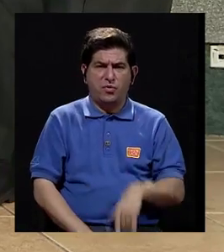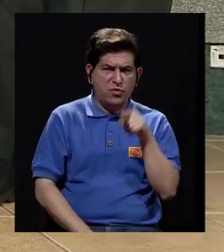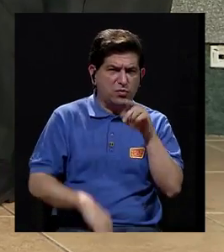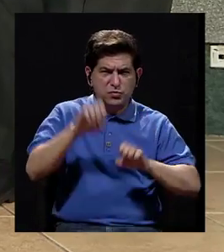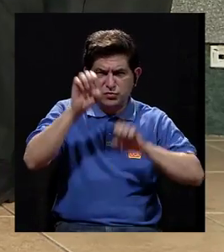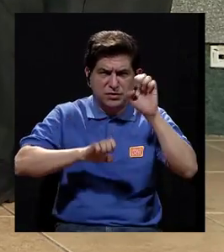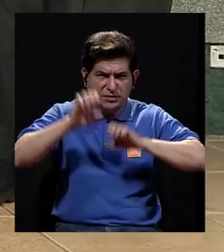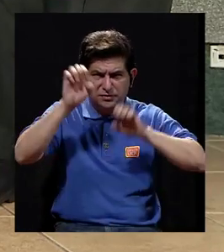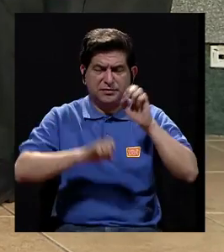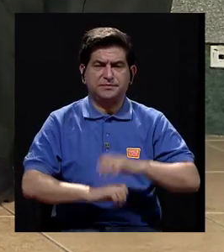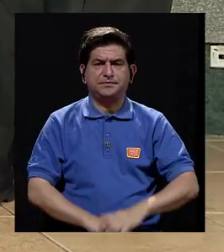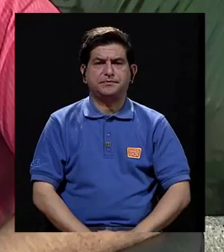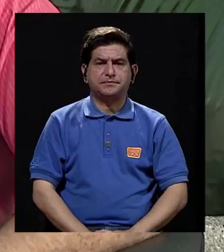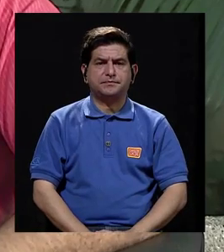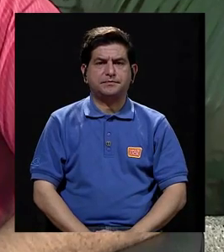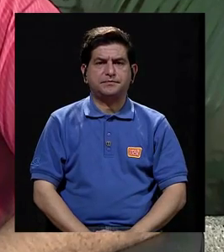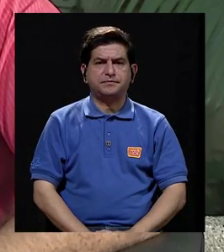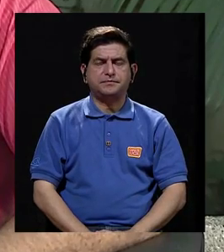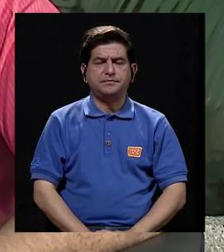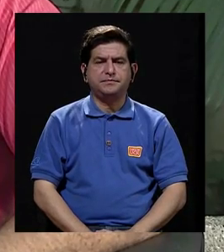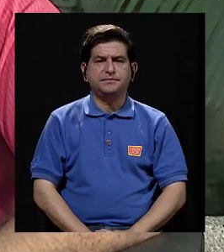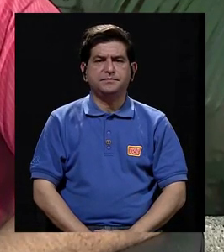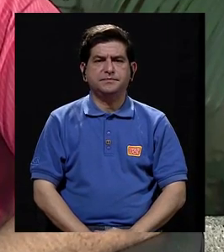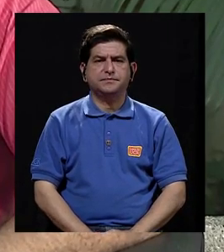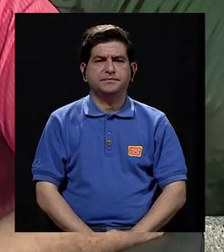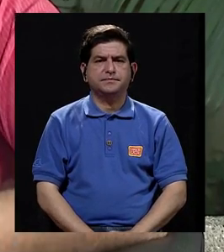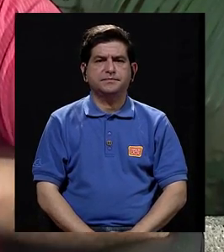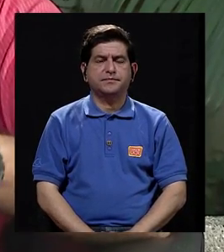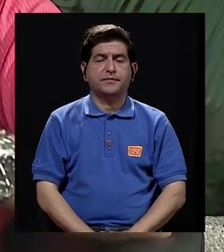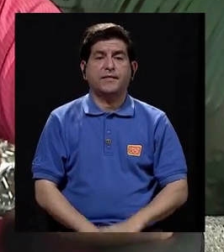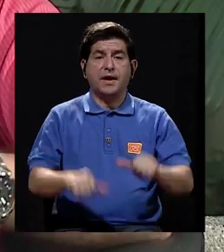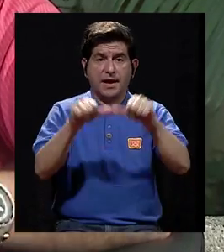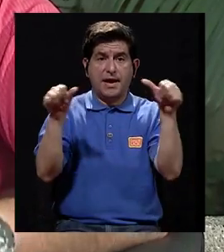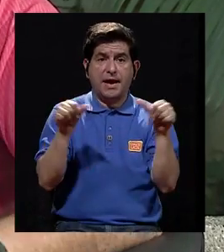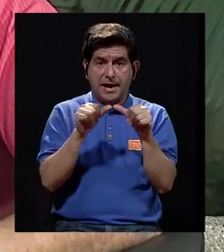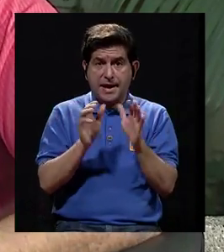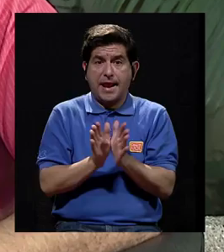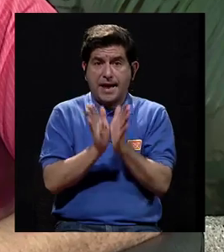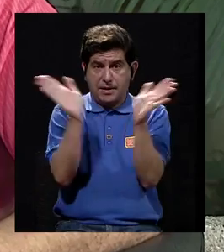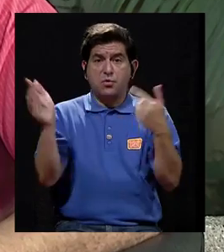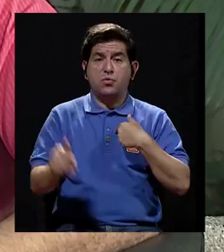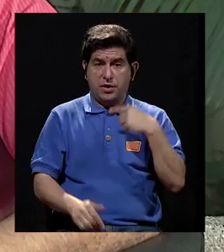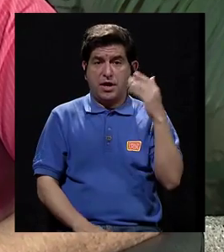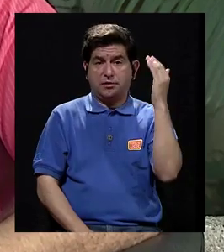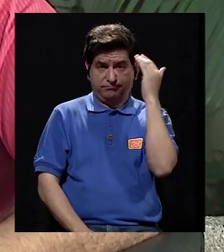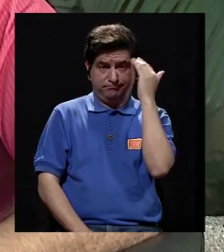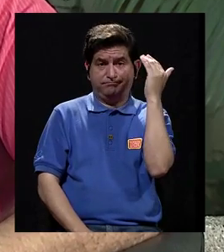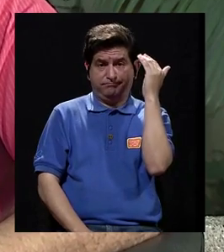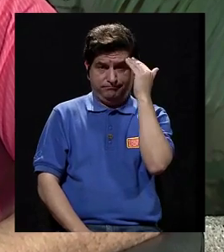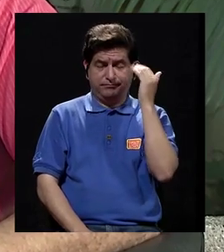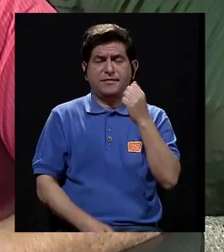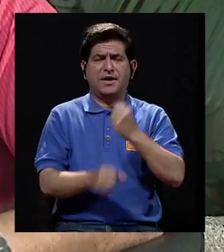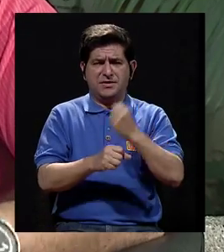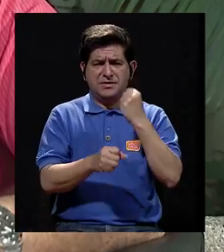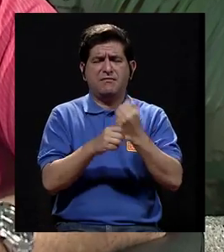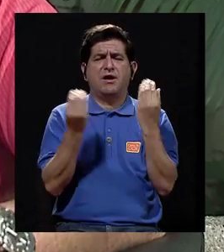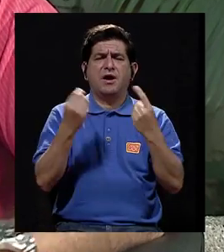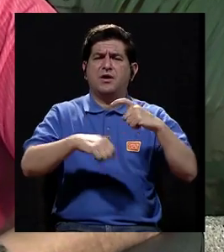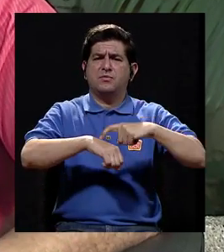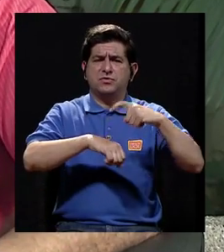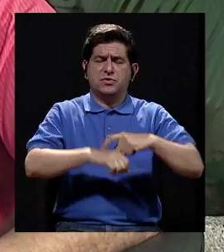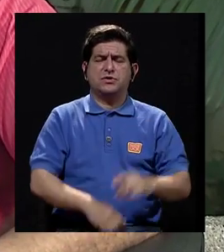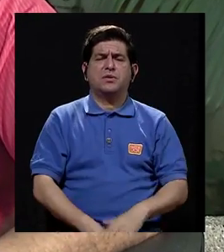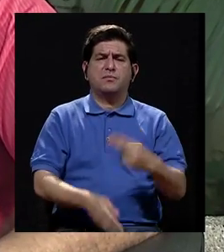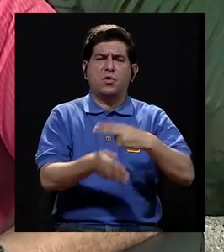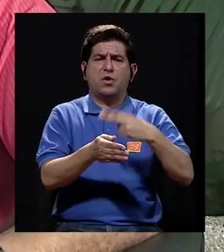No sé, ¿una valoración en esa línea? En el ámbito público, digamos, que es el que conozco, trabajé bastante